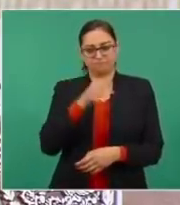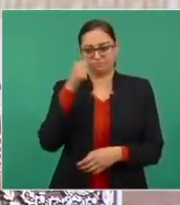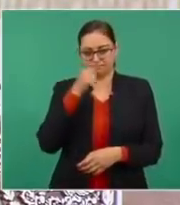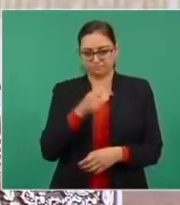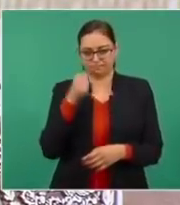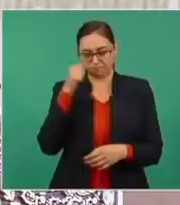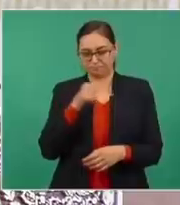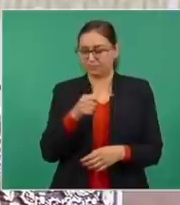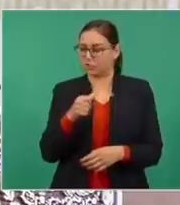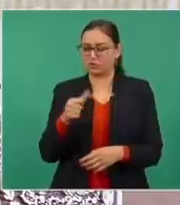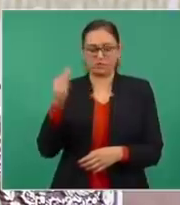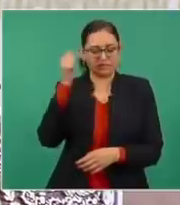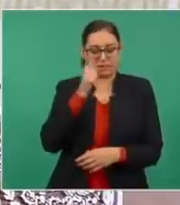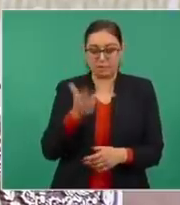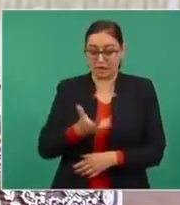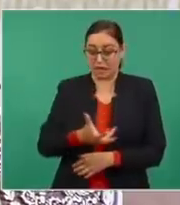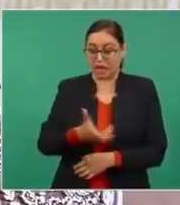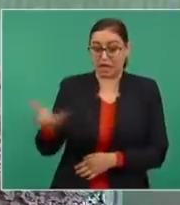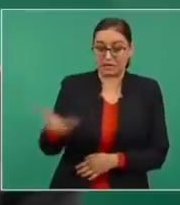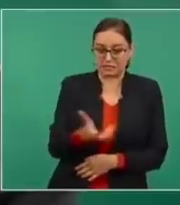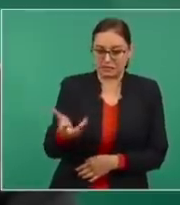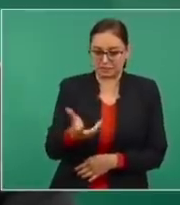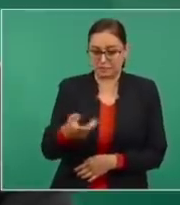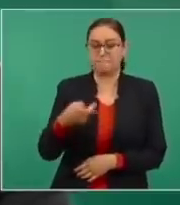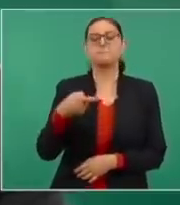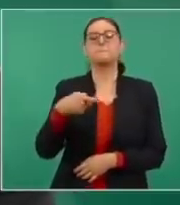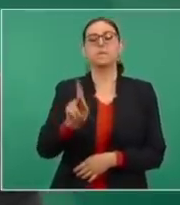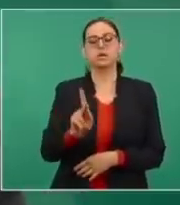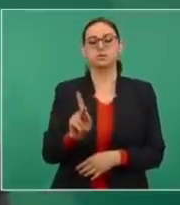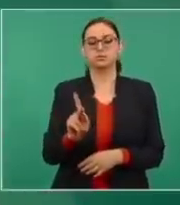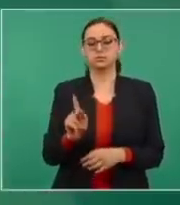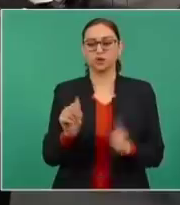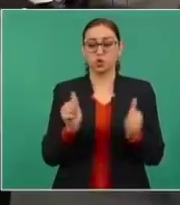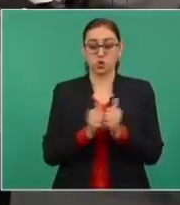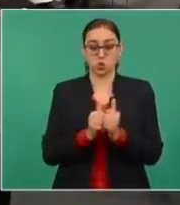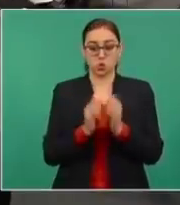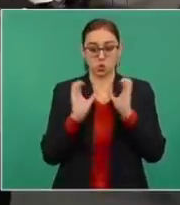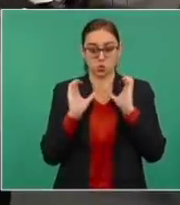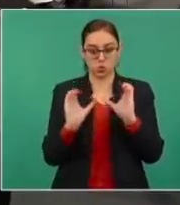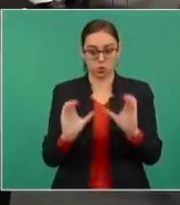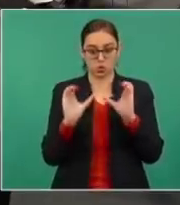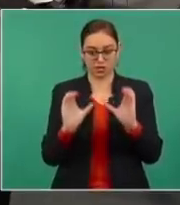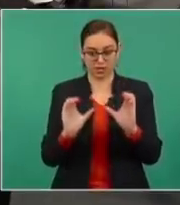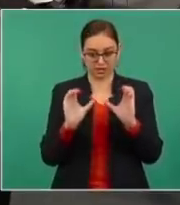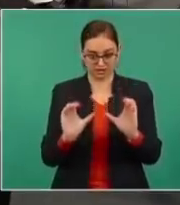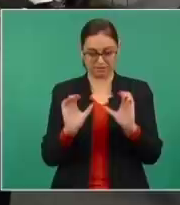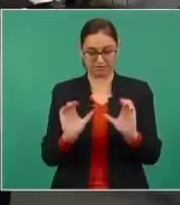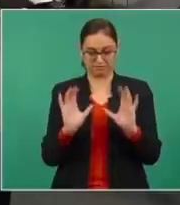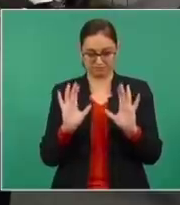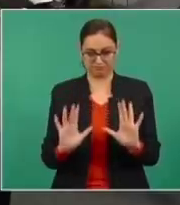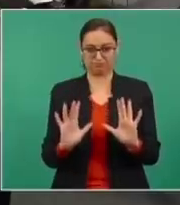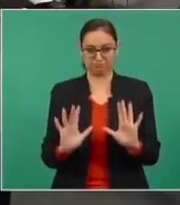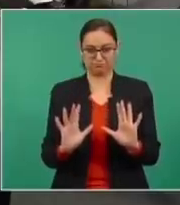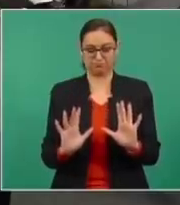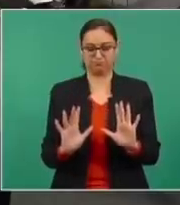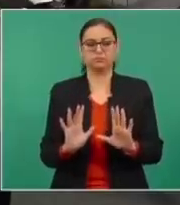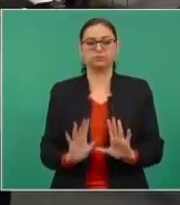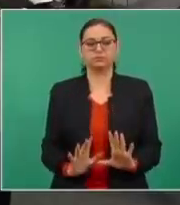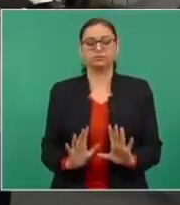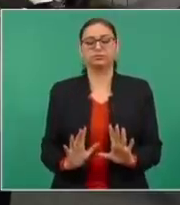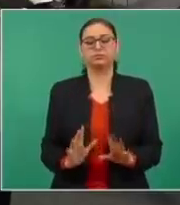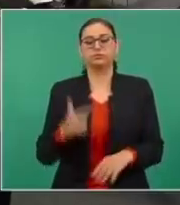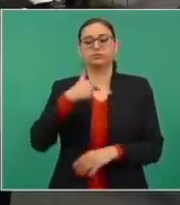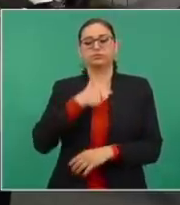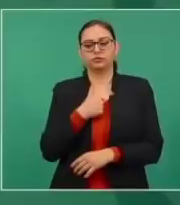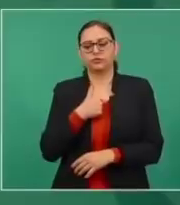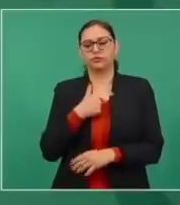me abstuve de ir,